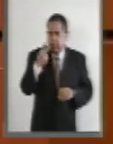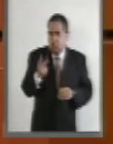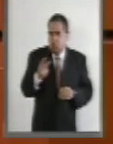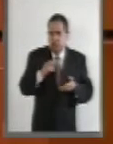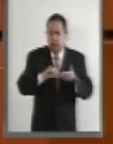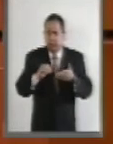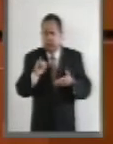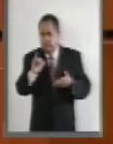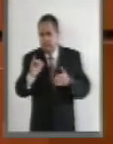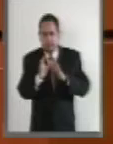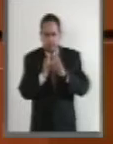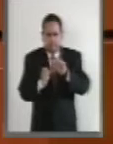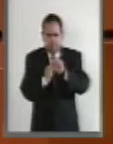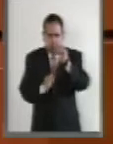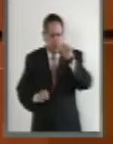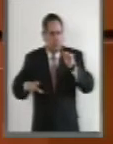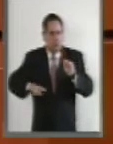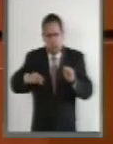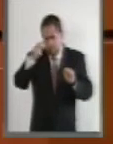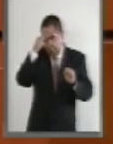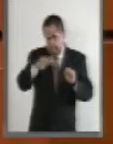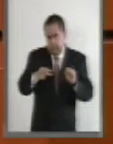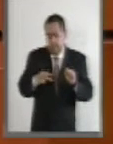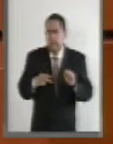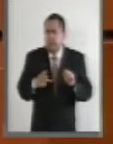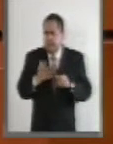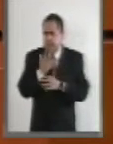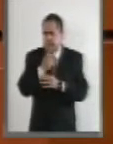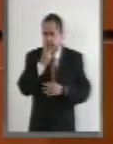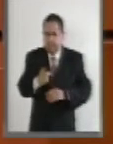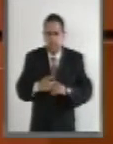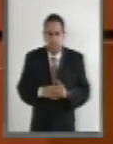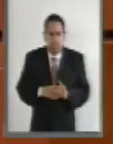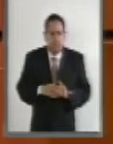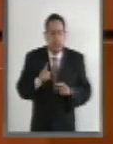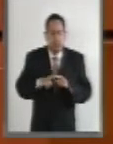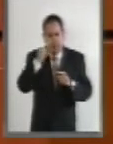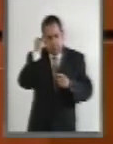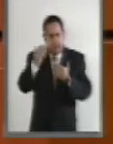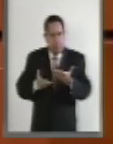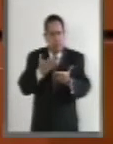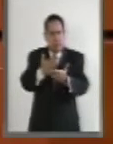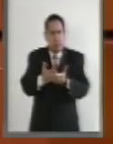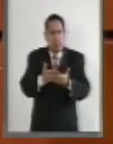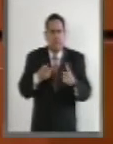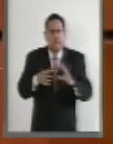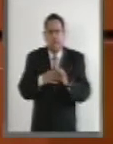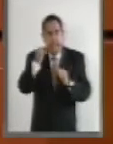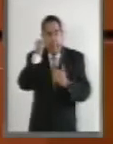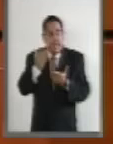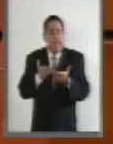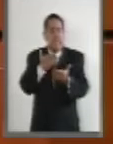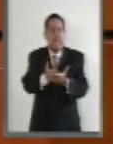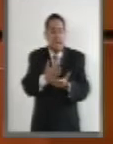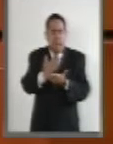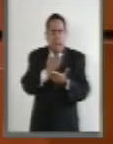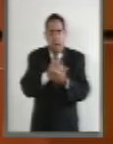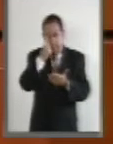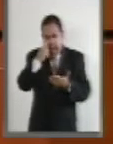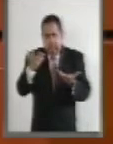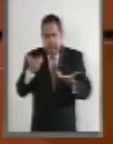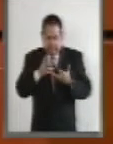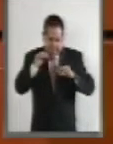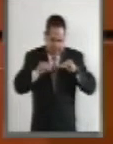de la Constitución Política de los Estados Unidos Mexicanos, pongo a consideración la presente iniciativa a fin de